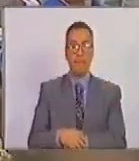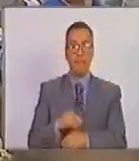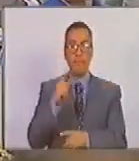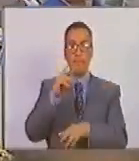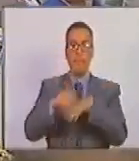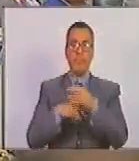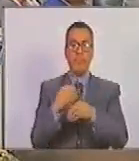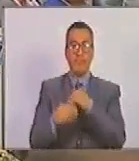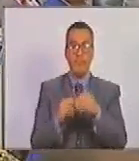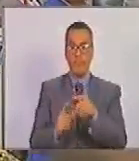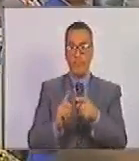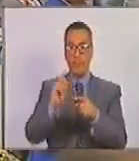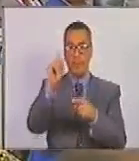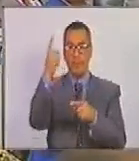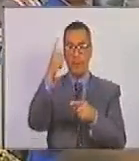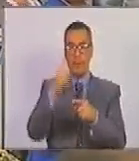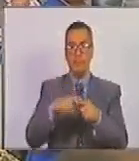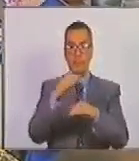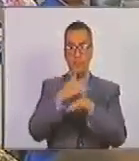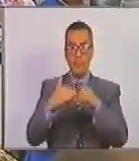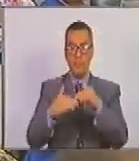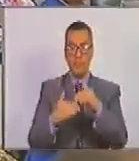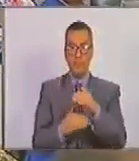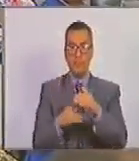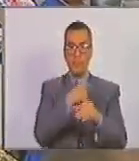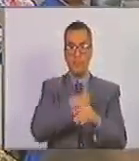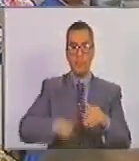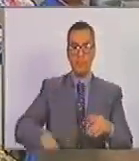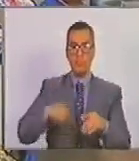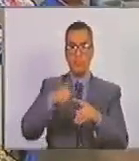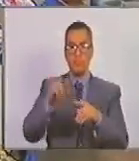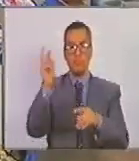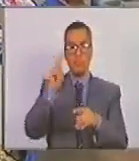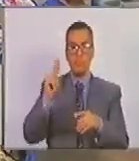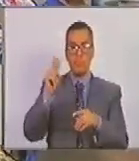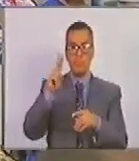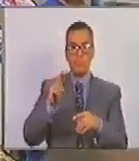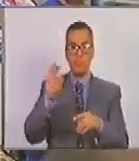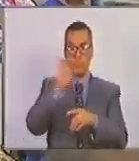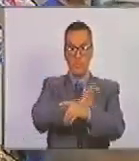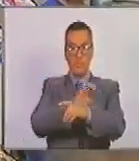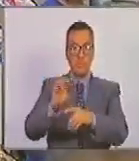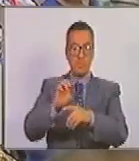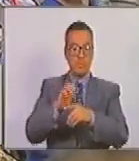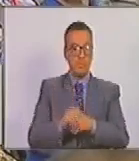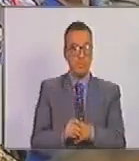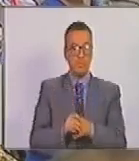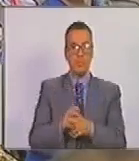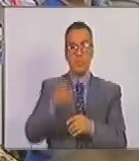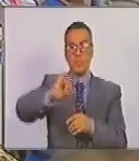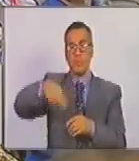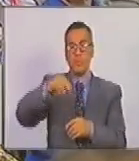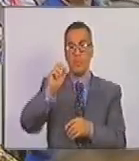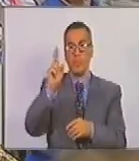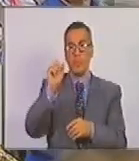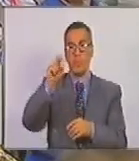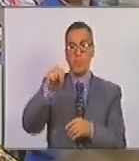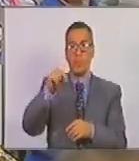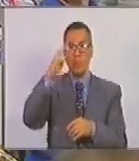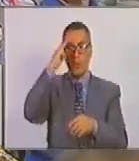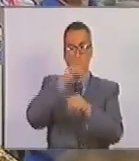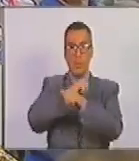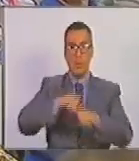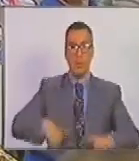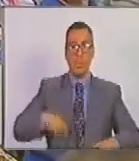convierte en el primer presidente de la República del Ecuador. Juan José Flores es un general